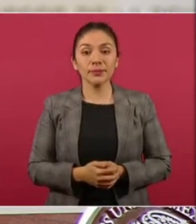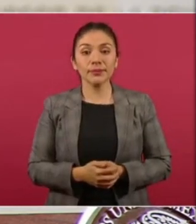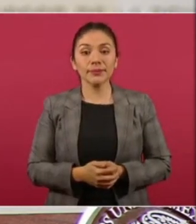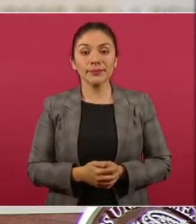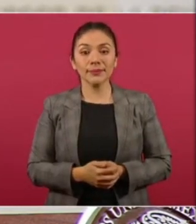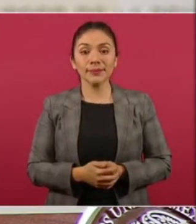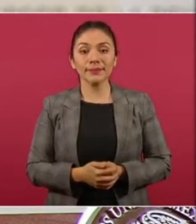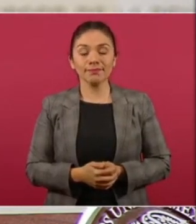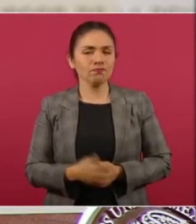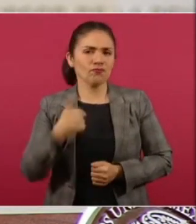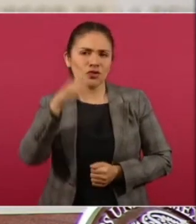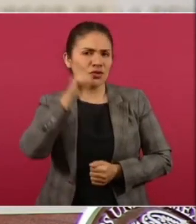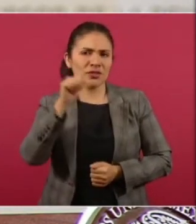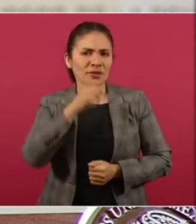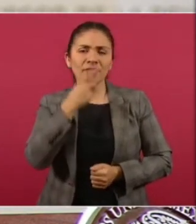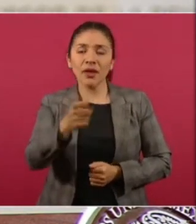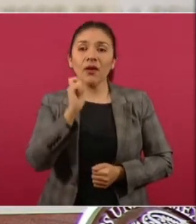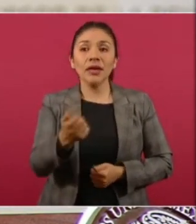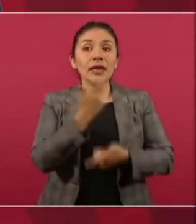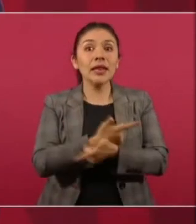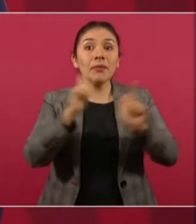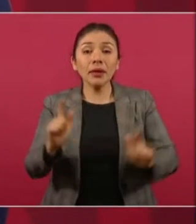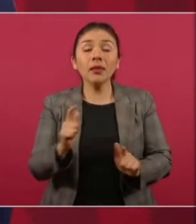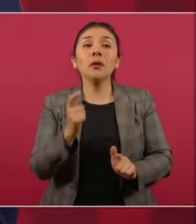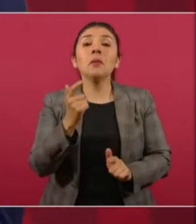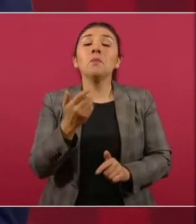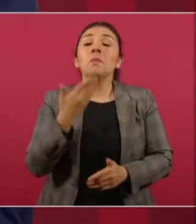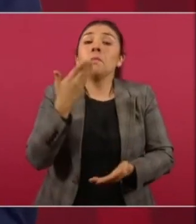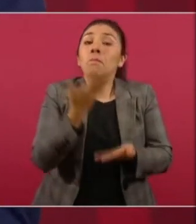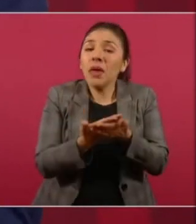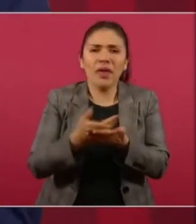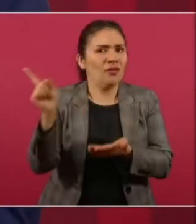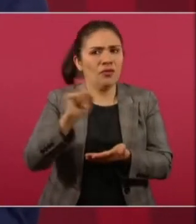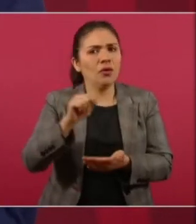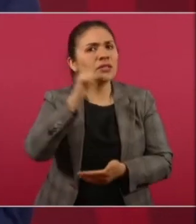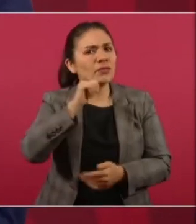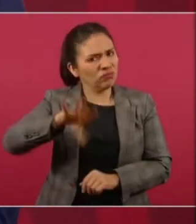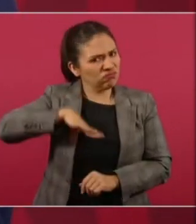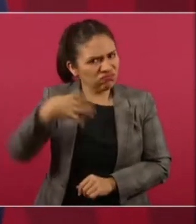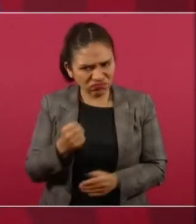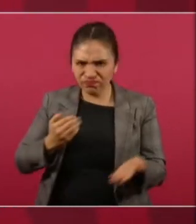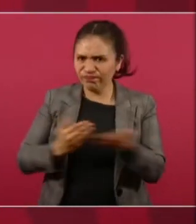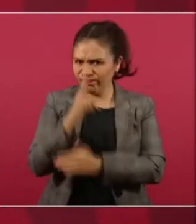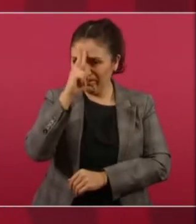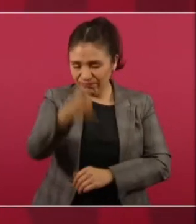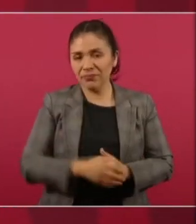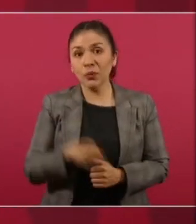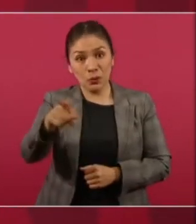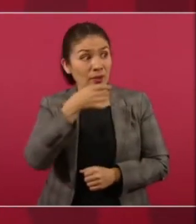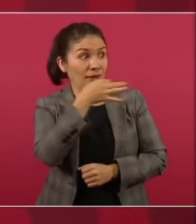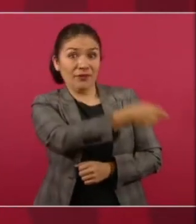Además, yo siempre digo que la libertad no se implora, sino se conquista. Dígaselo a él. Y entonces, este...